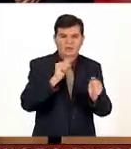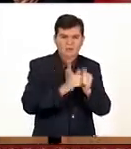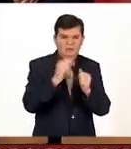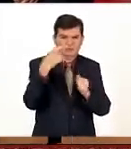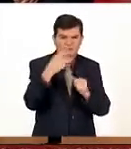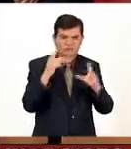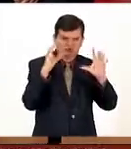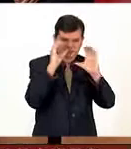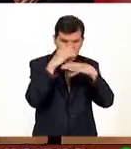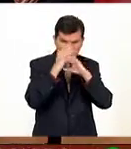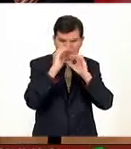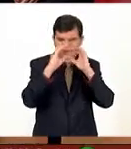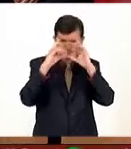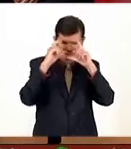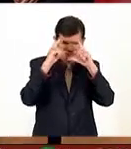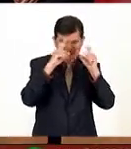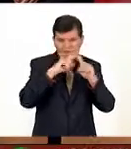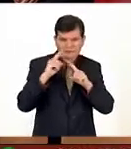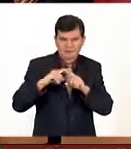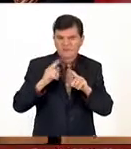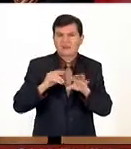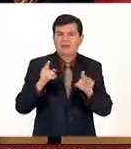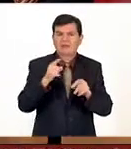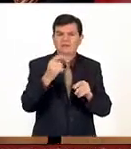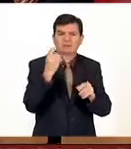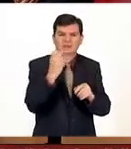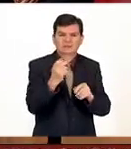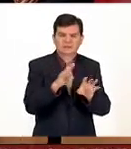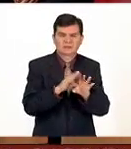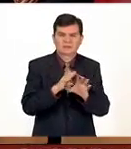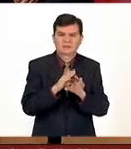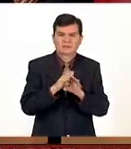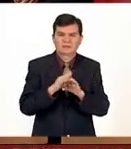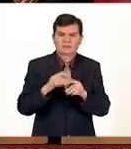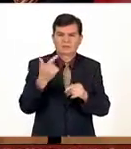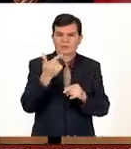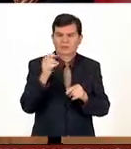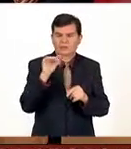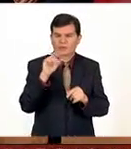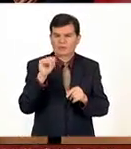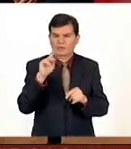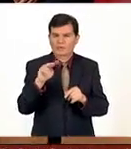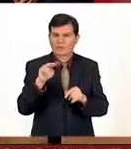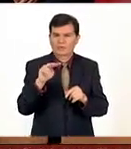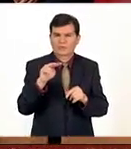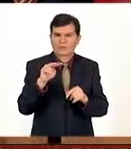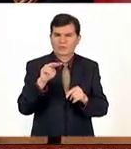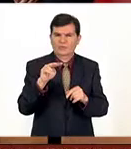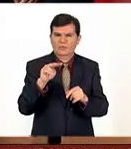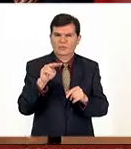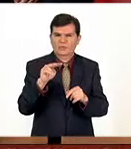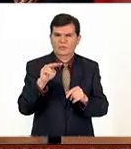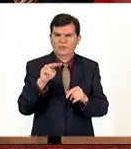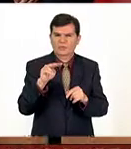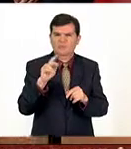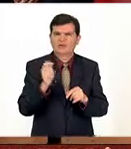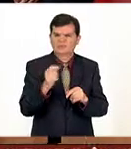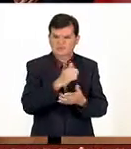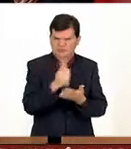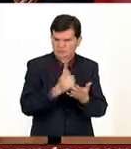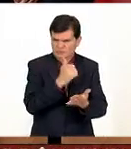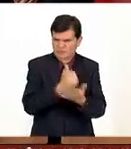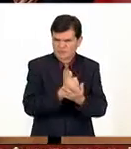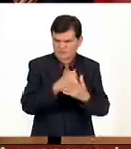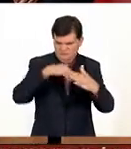ojo artístico con su cámara que fue este Academ Gorodoc que es una ciudad